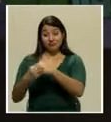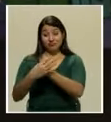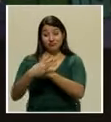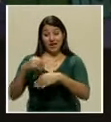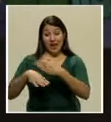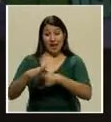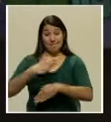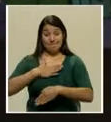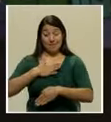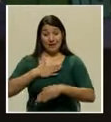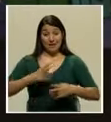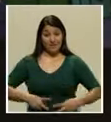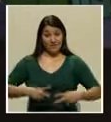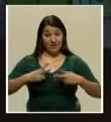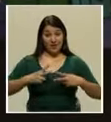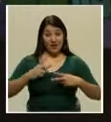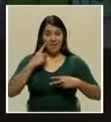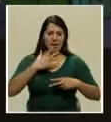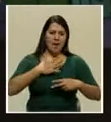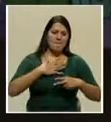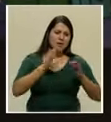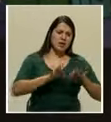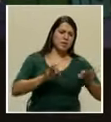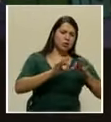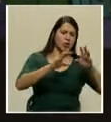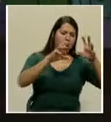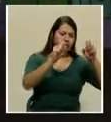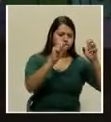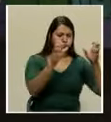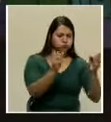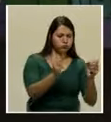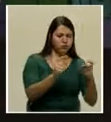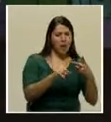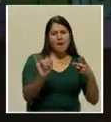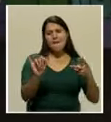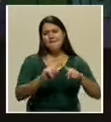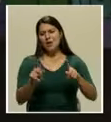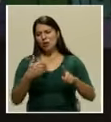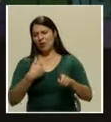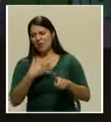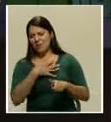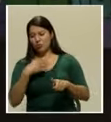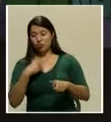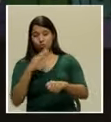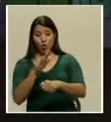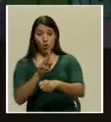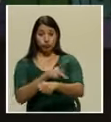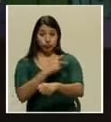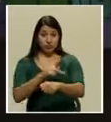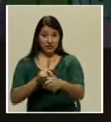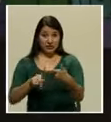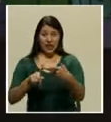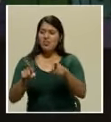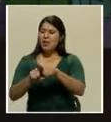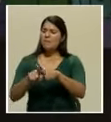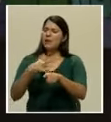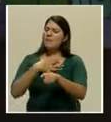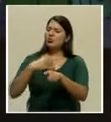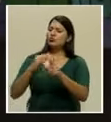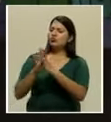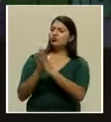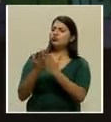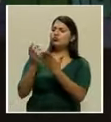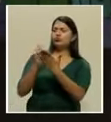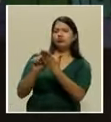A mí me interesó la plástica, pero también la música, pero también la poesía y la literatura. Y llegué a los años a